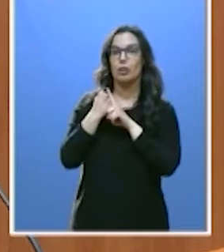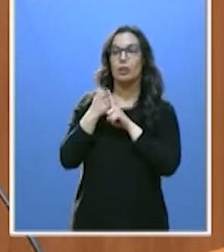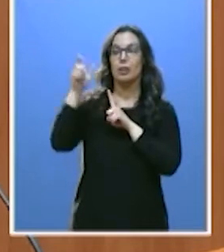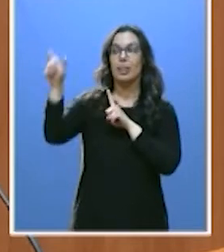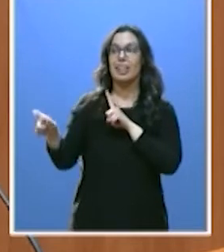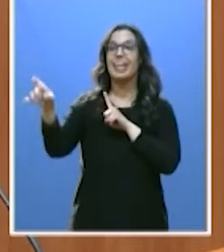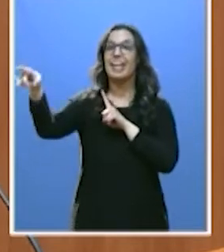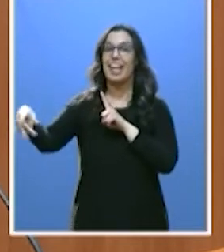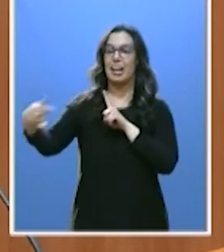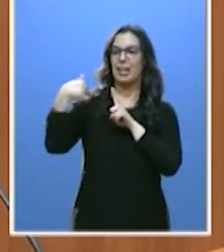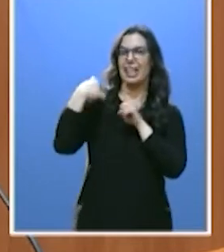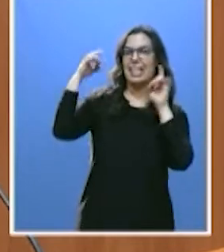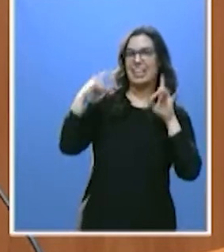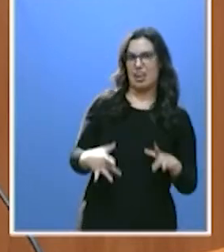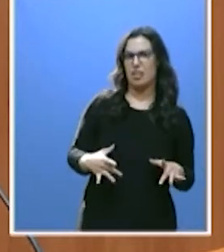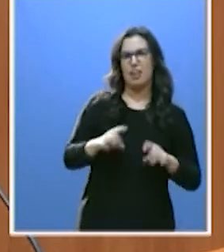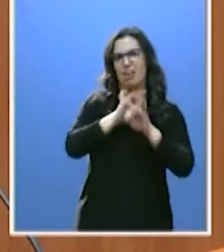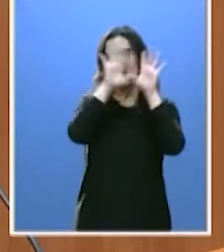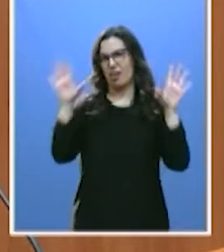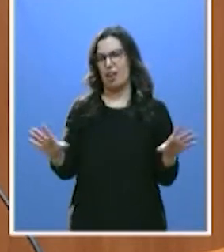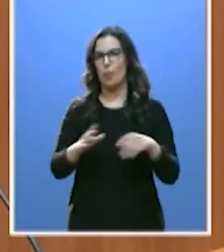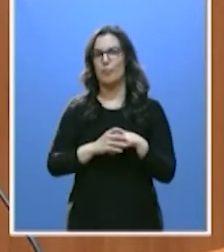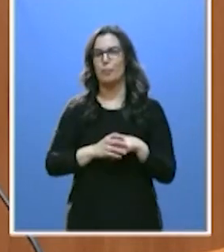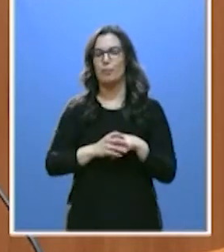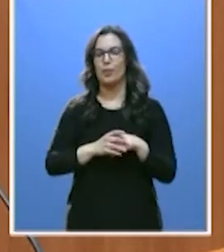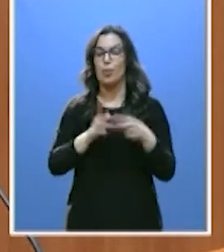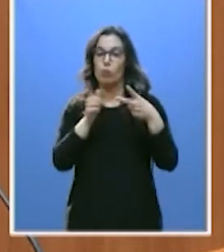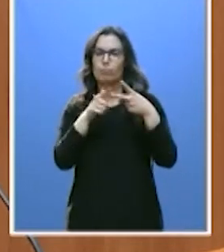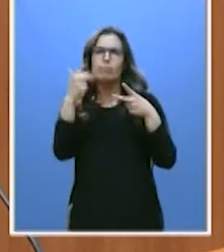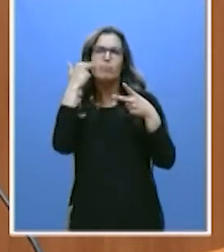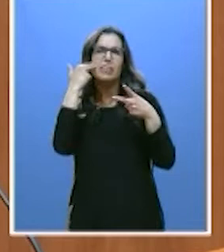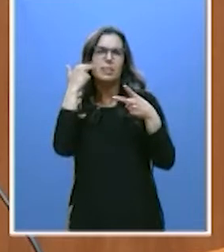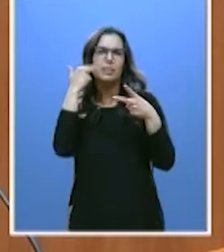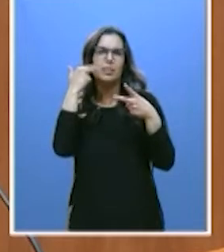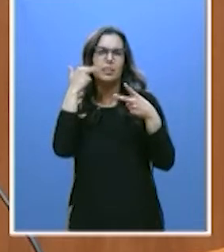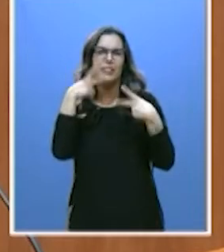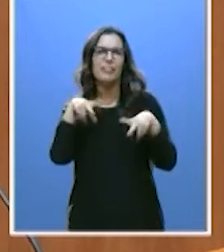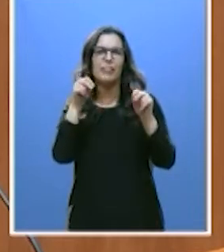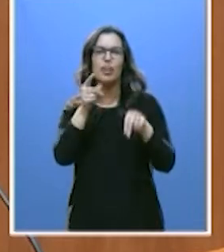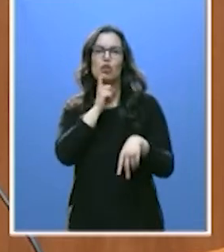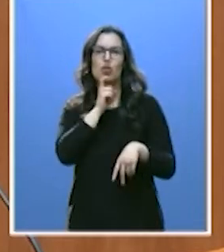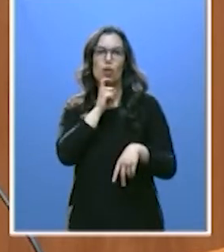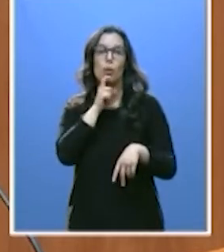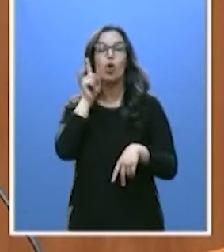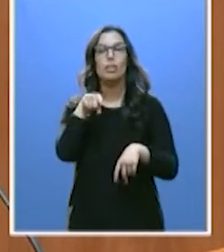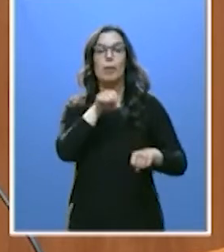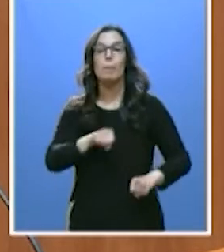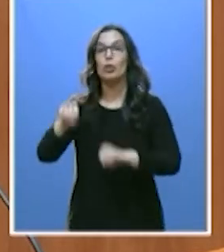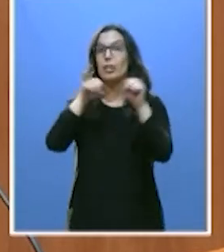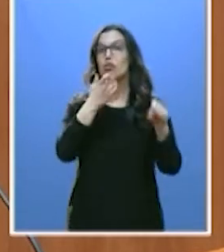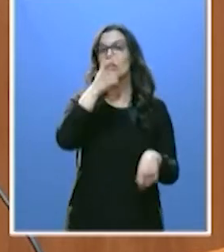Pero el temor no se combate solo así, se combate también protegiendo a los denunciantes.